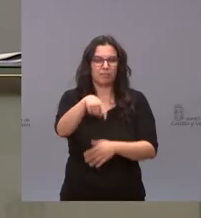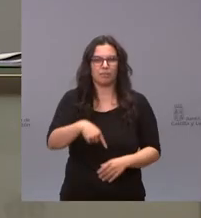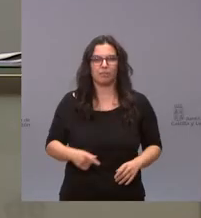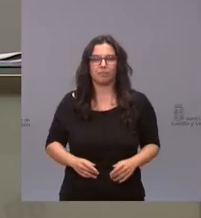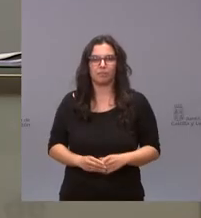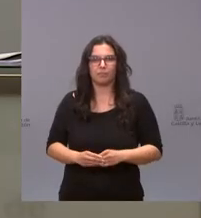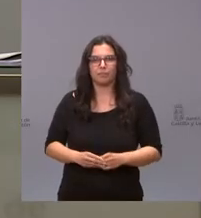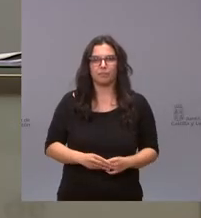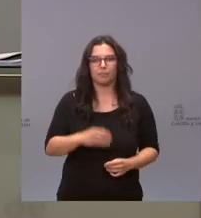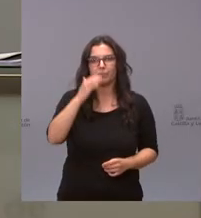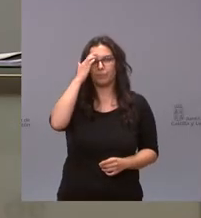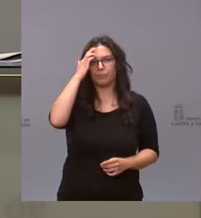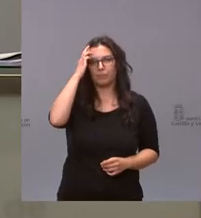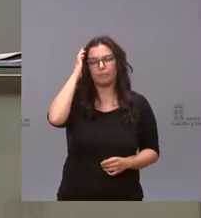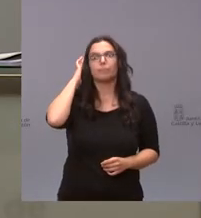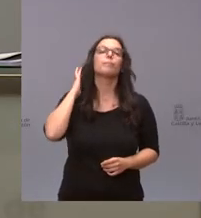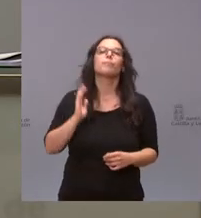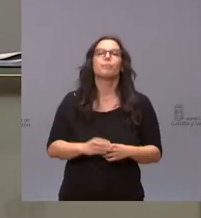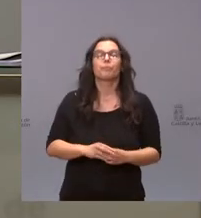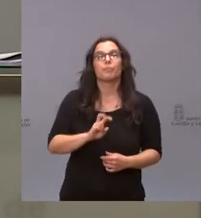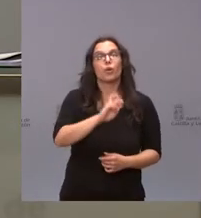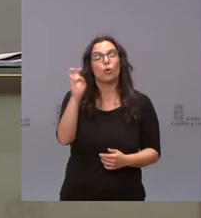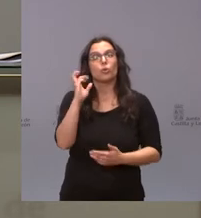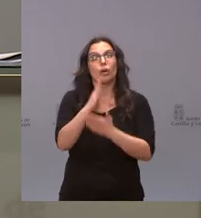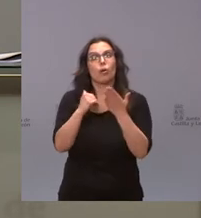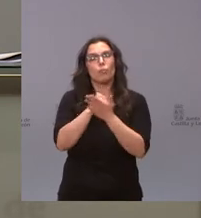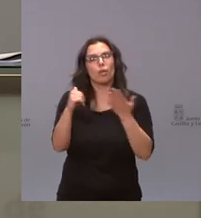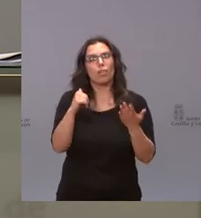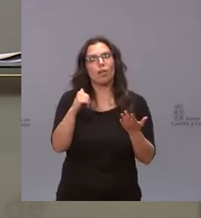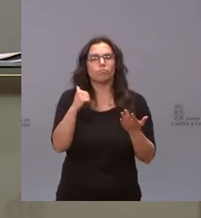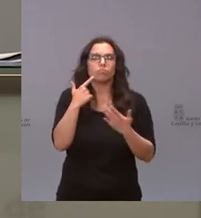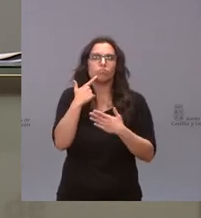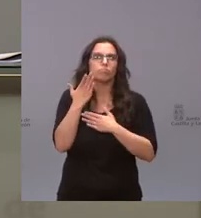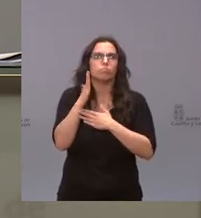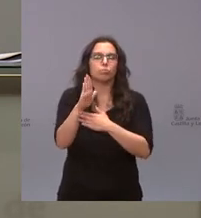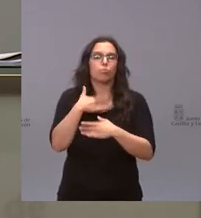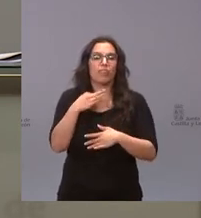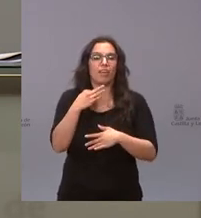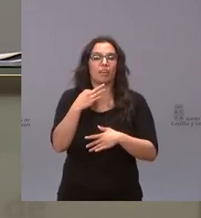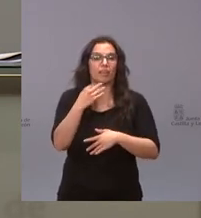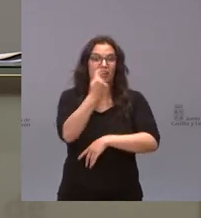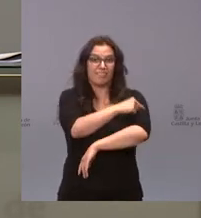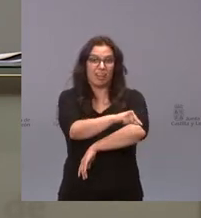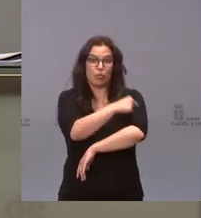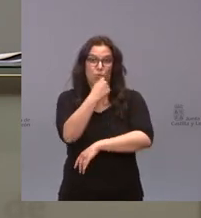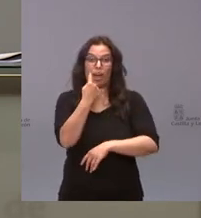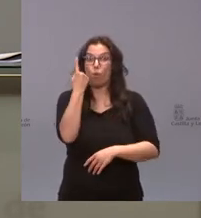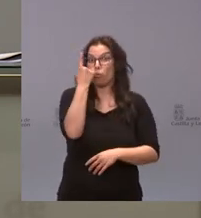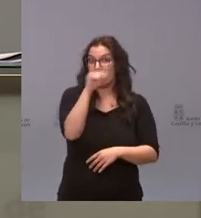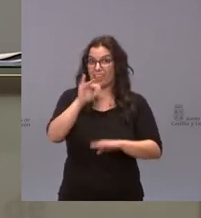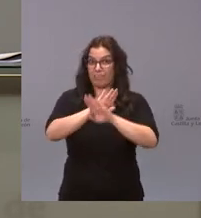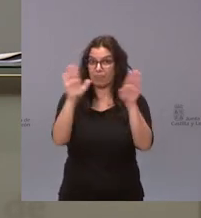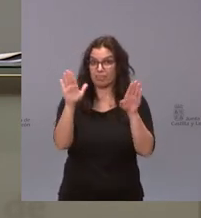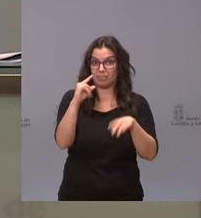en este sentido otras comunidades sí que han planteado la posibilidad de administrar esta dosis al ser una única dosis